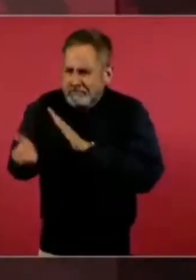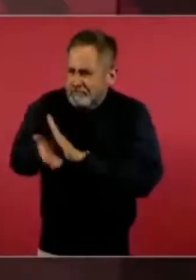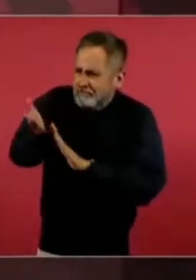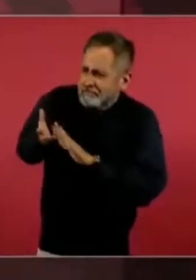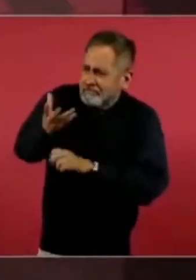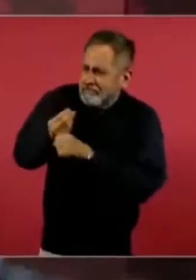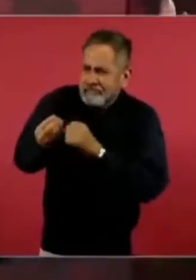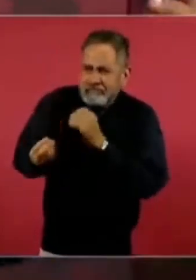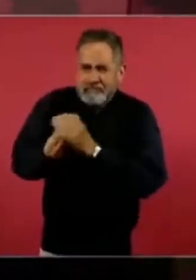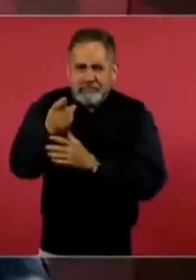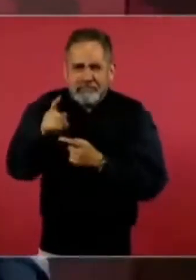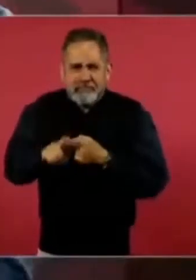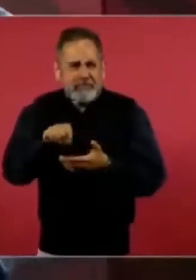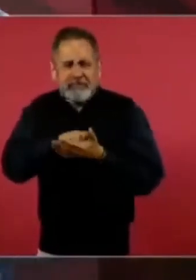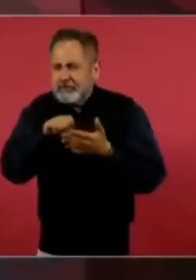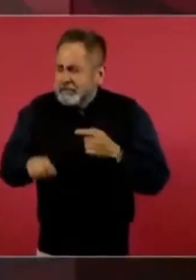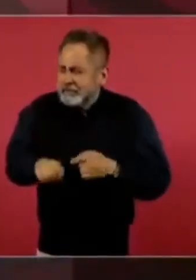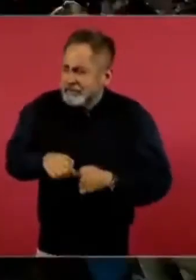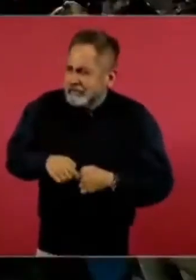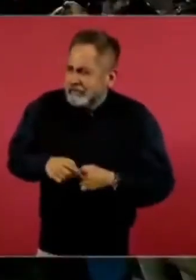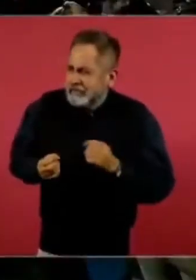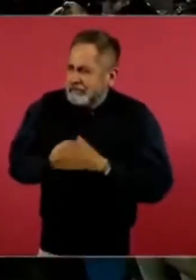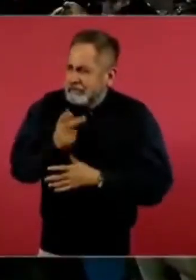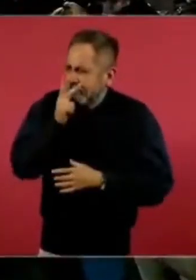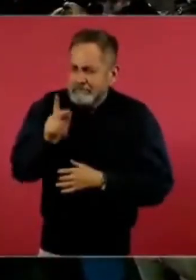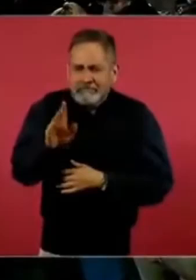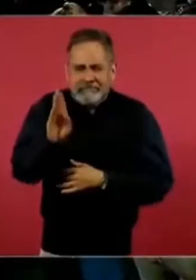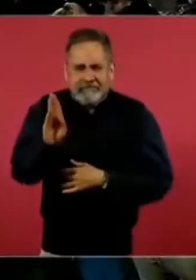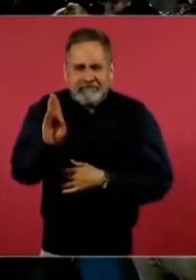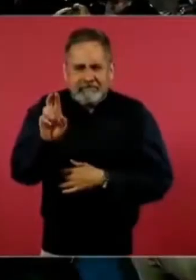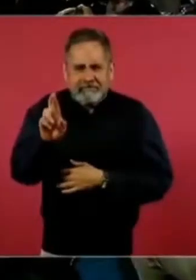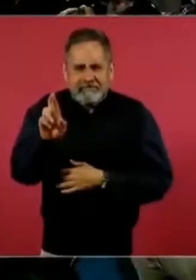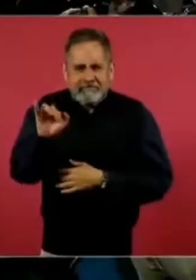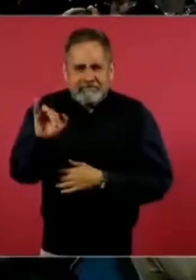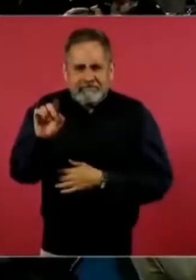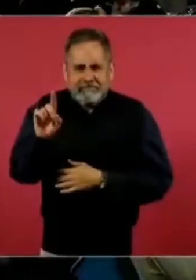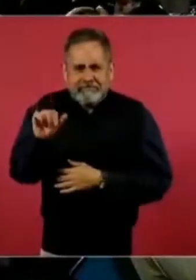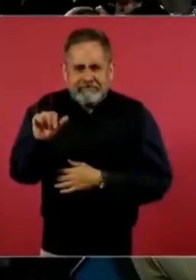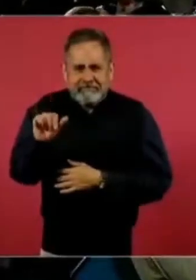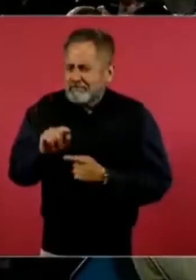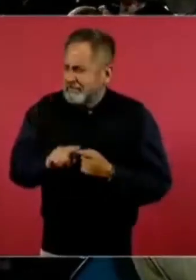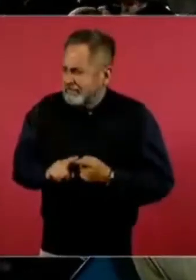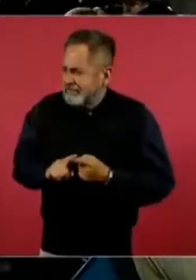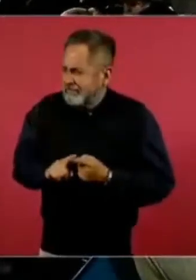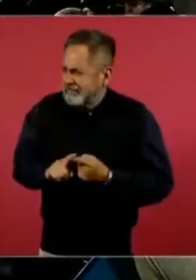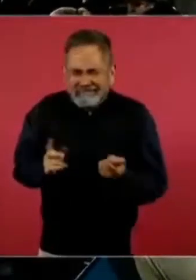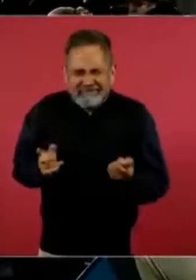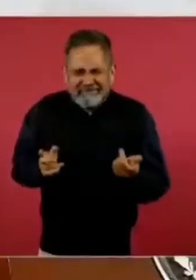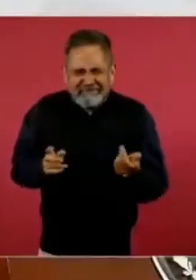La brida, ¿qué es brida? Balasto,